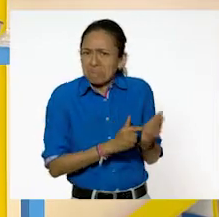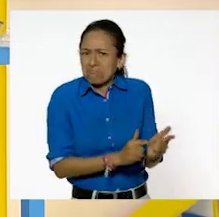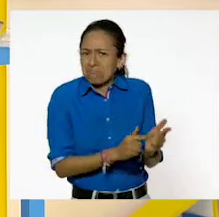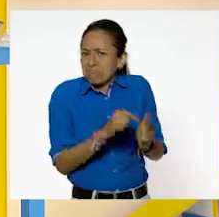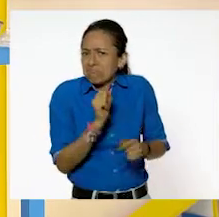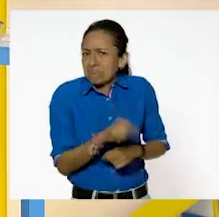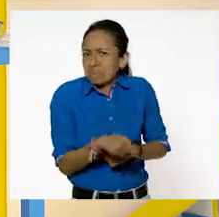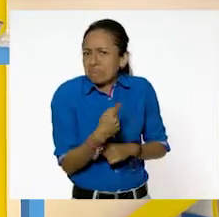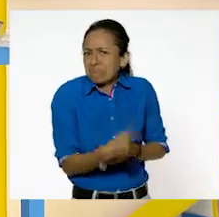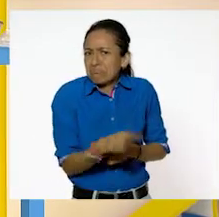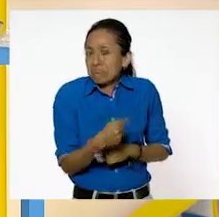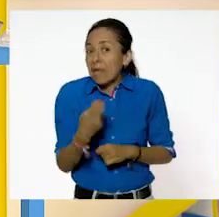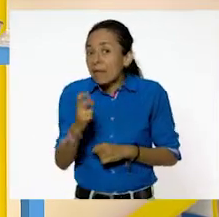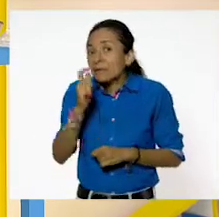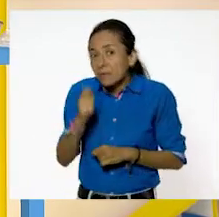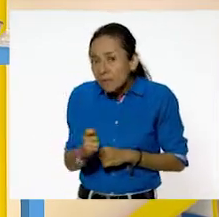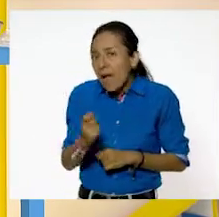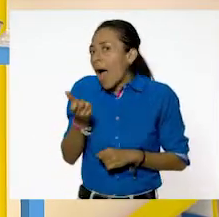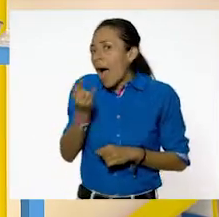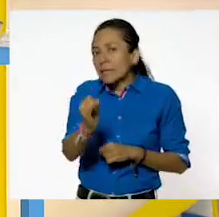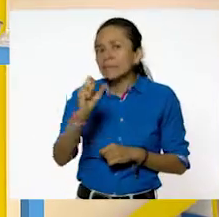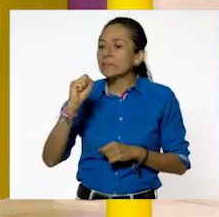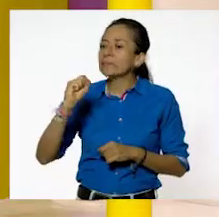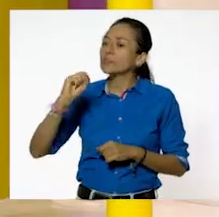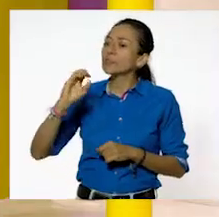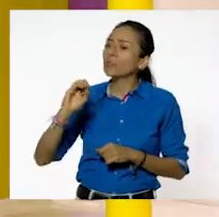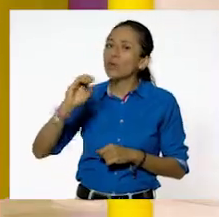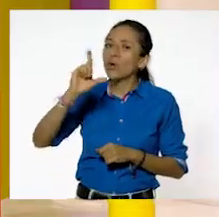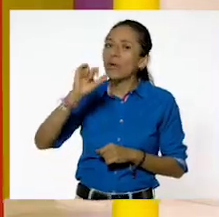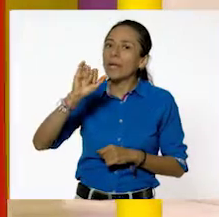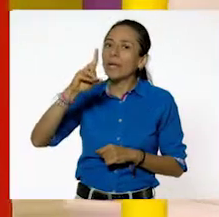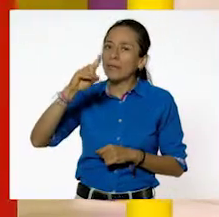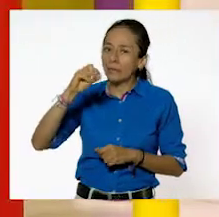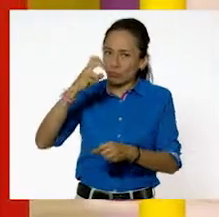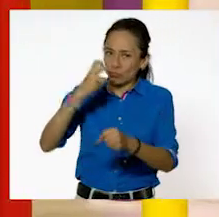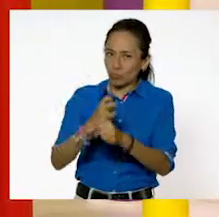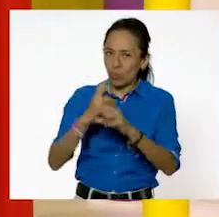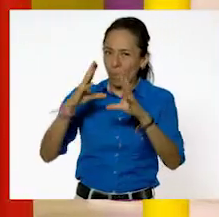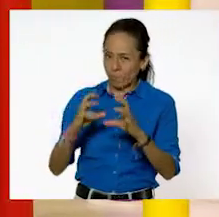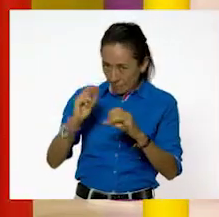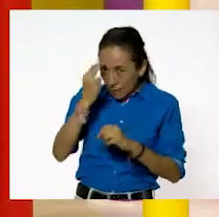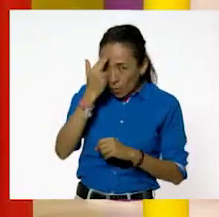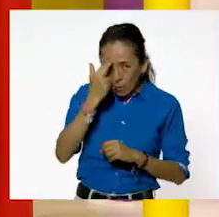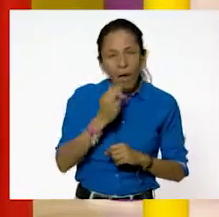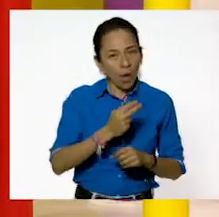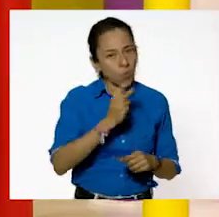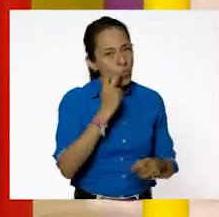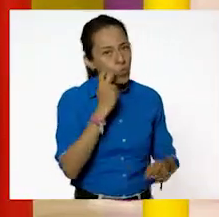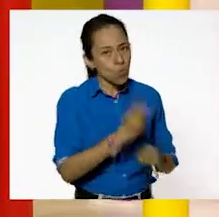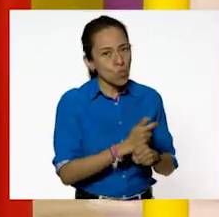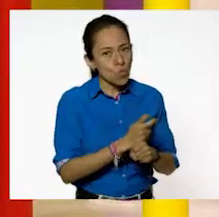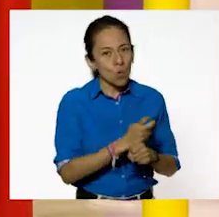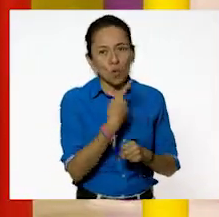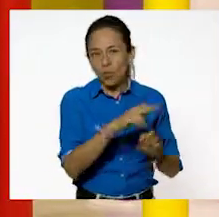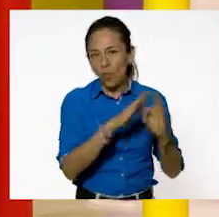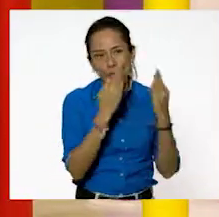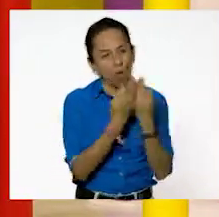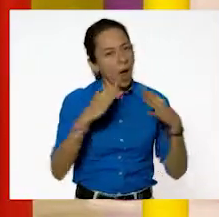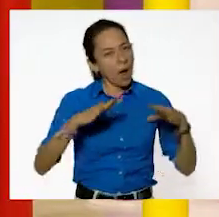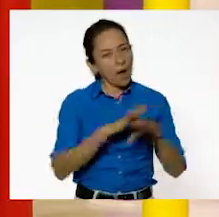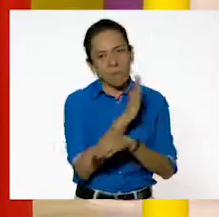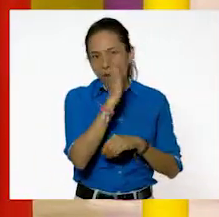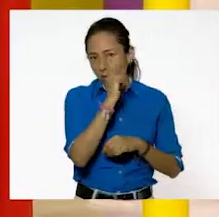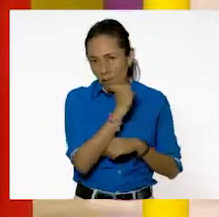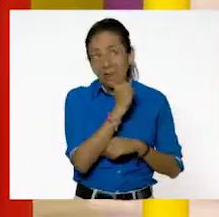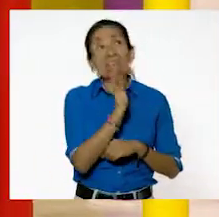corresponde a la de los sólidos. ¿Recuerda cuál es? Sí, los sólidos son rígidos y no pueden cambiar de forma. O si cambian,